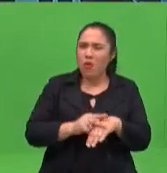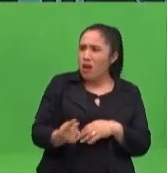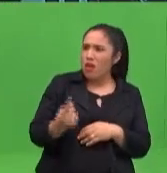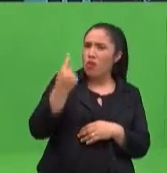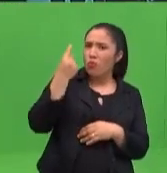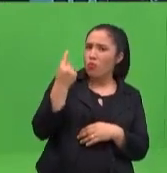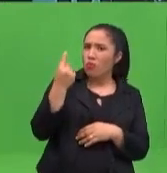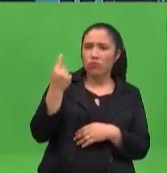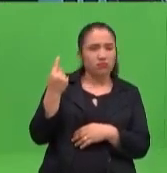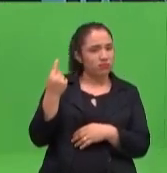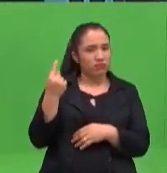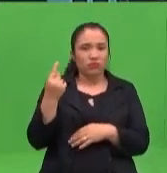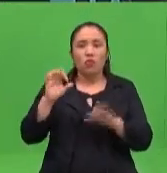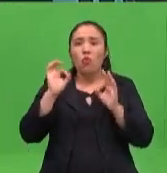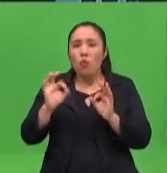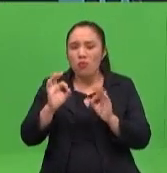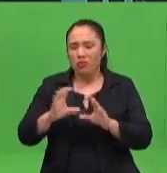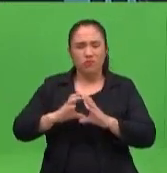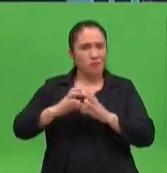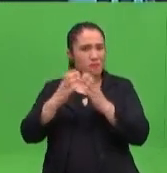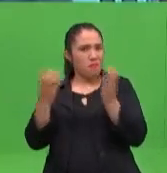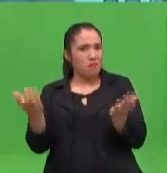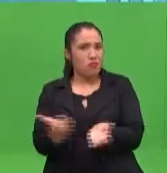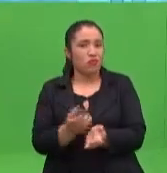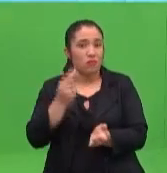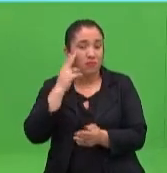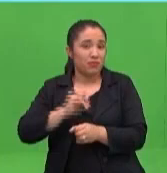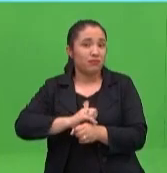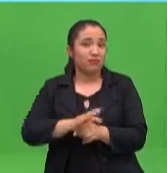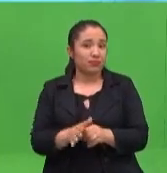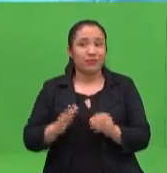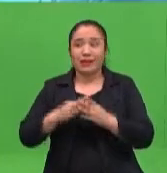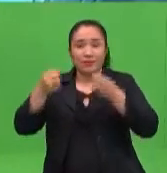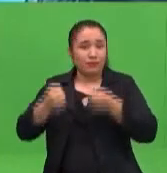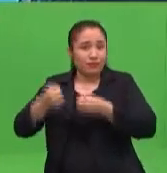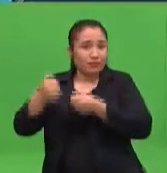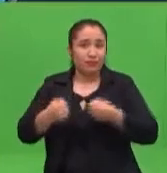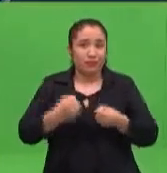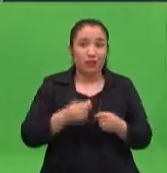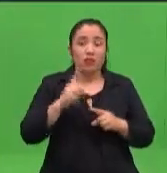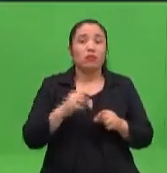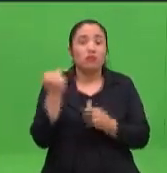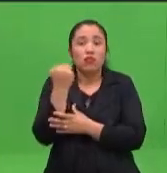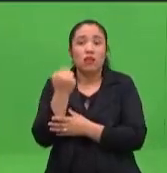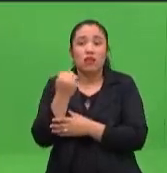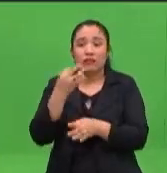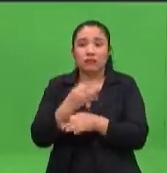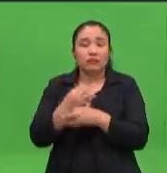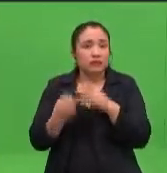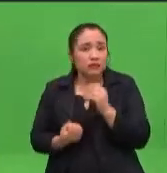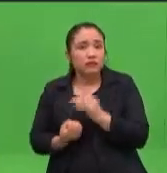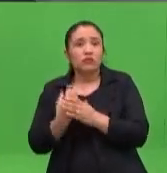mundo. Y es recomendación de la UNESCO el acompañamiento virtual a los estudiantes y las clases tienen que seguir de manera indefectible.